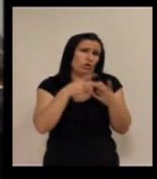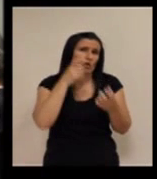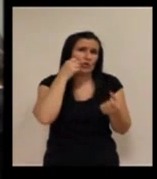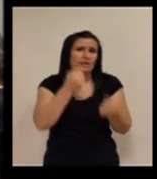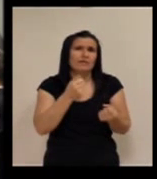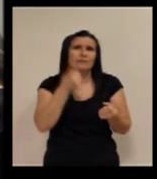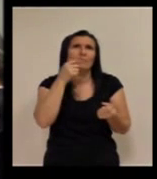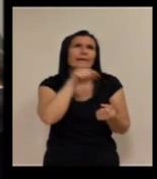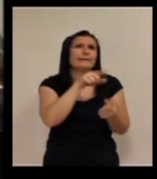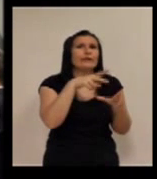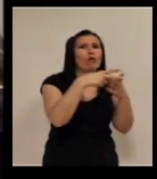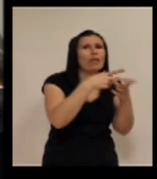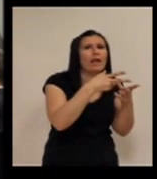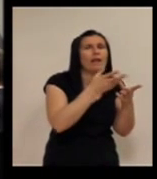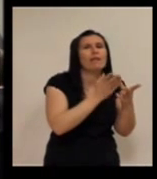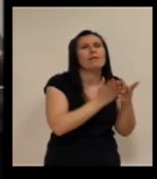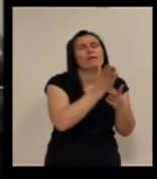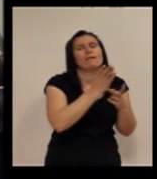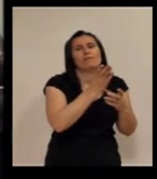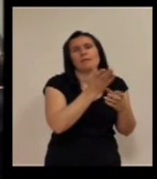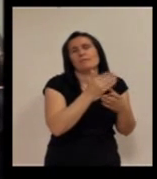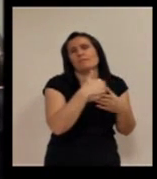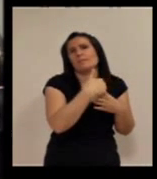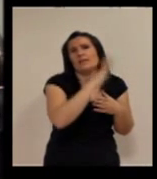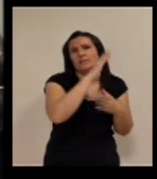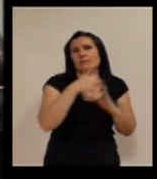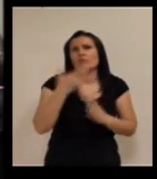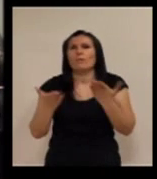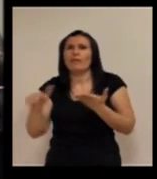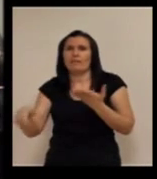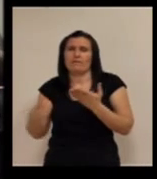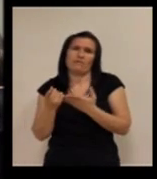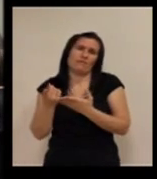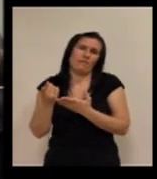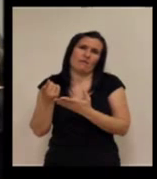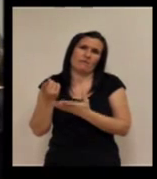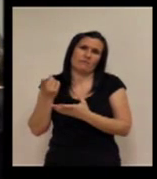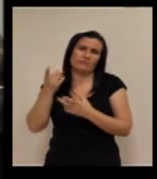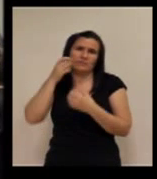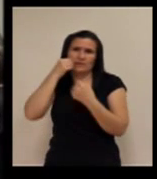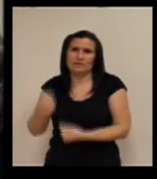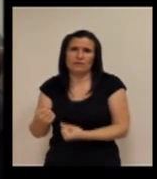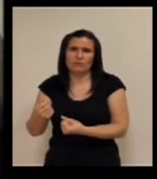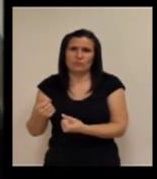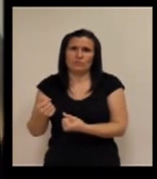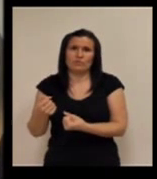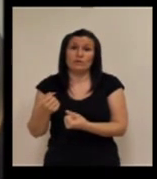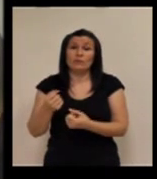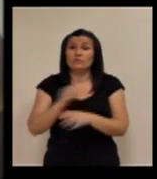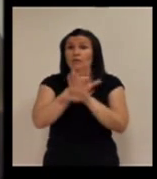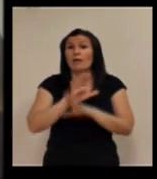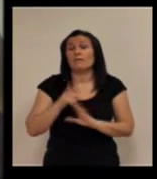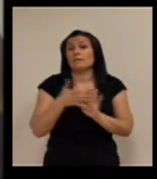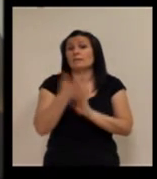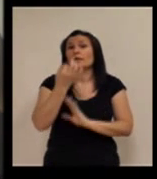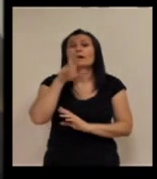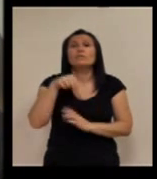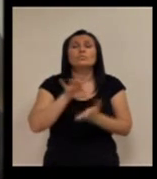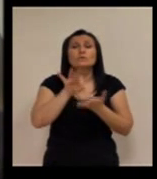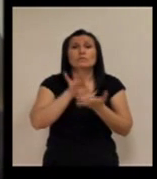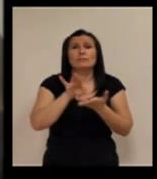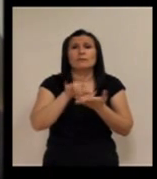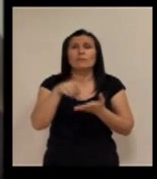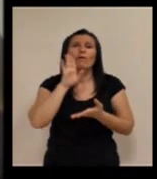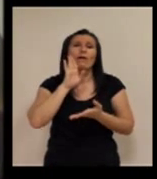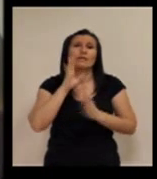que sanitario. Al final… 10% o incluso menos. Sí, menos. Entonces, al final es un servicio en el que,